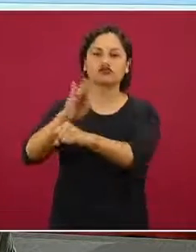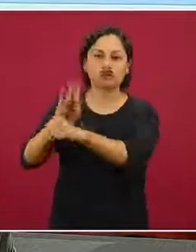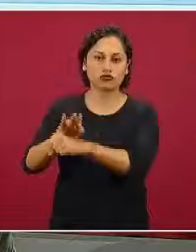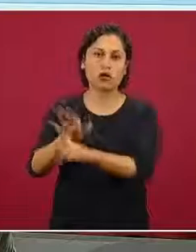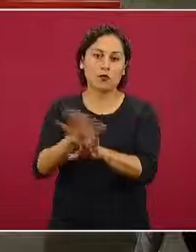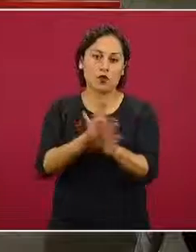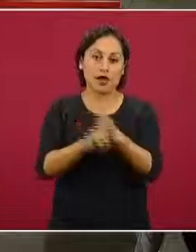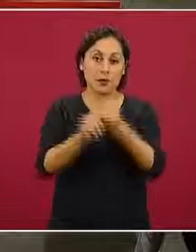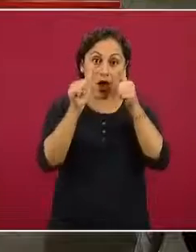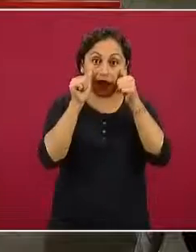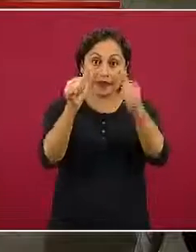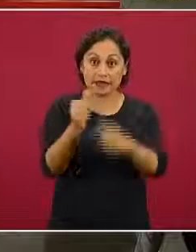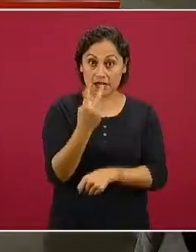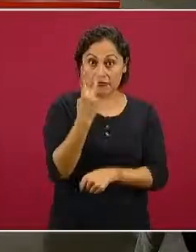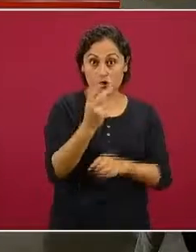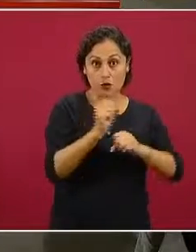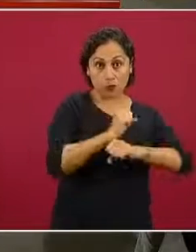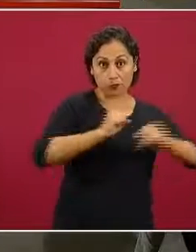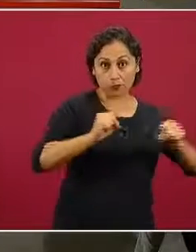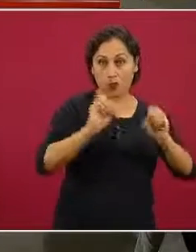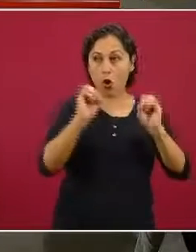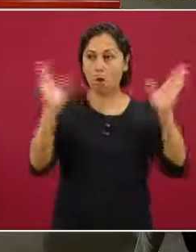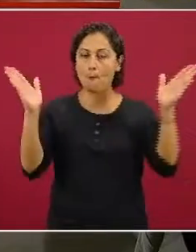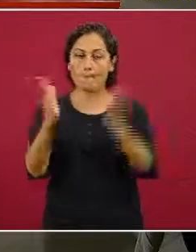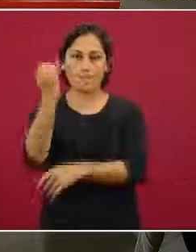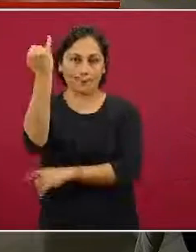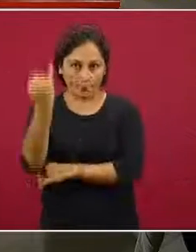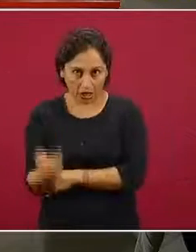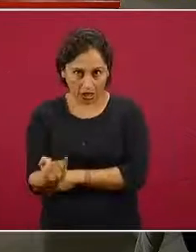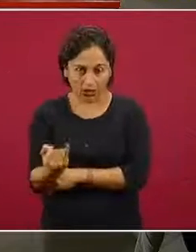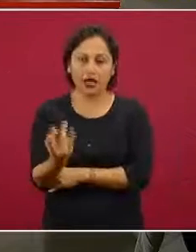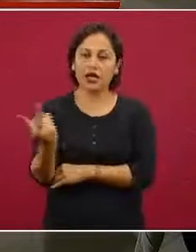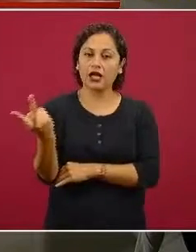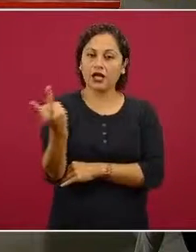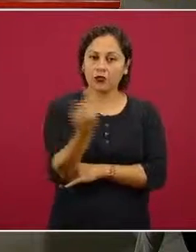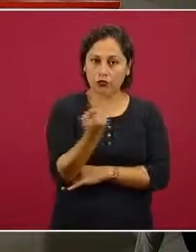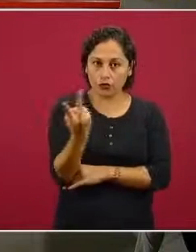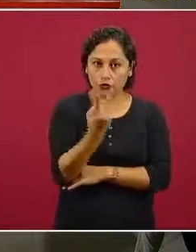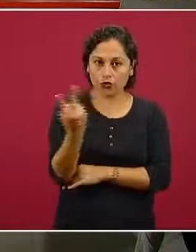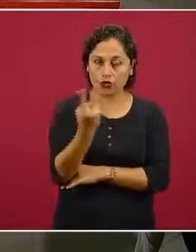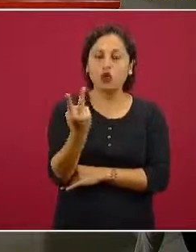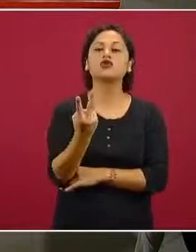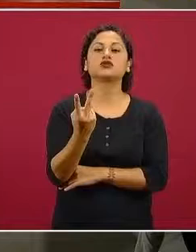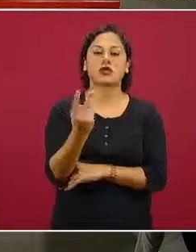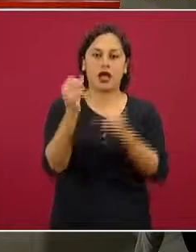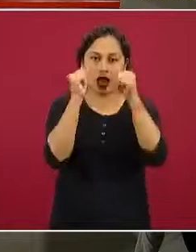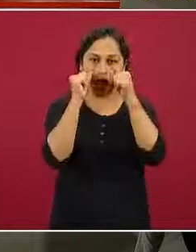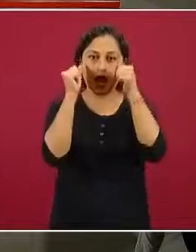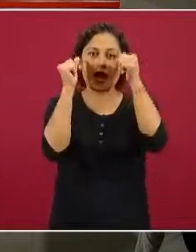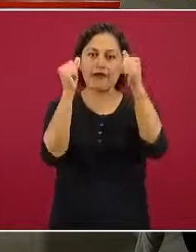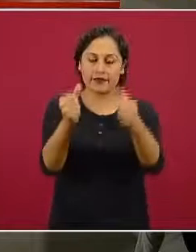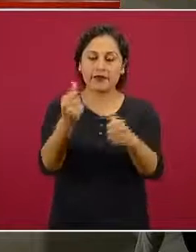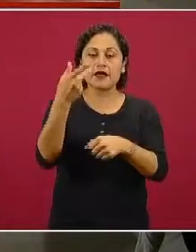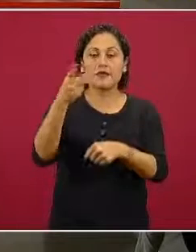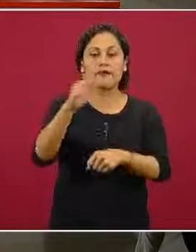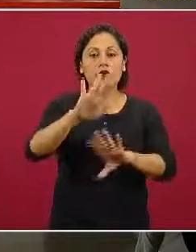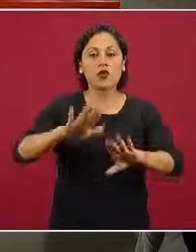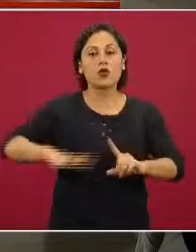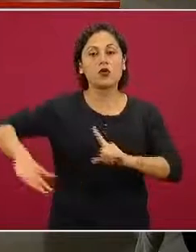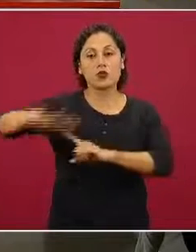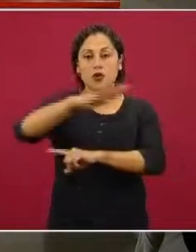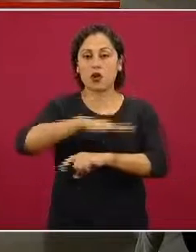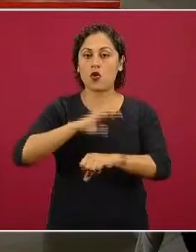el de desnutrición y el de sobrepeso y obesidad y que sean asequibles y culturalmente pertinentes. Y este es uno de los componentes